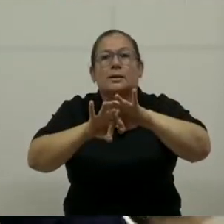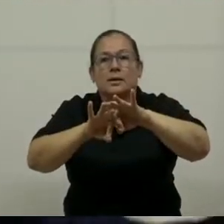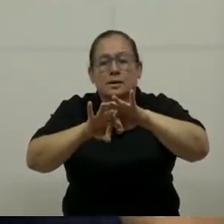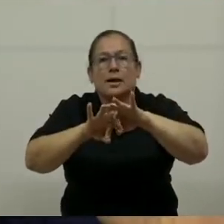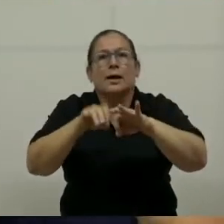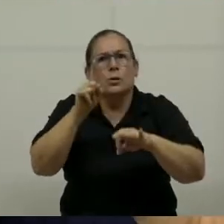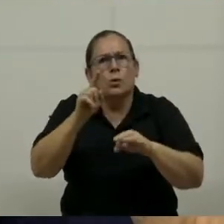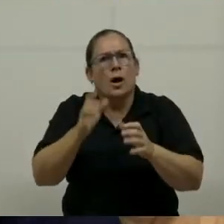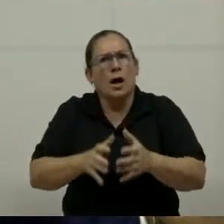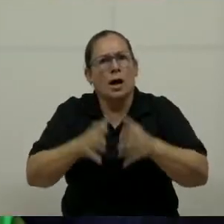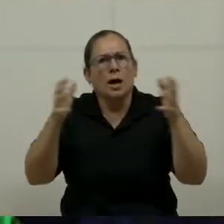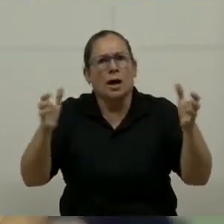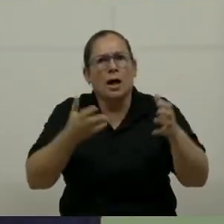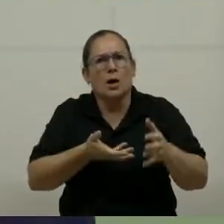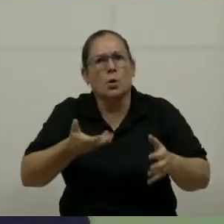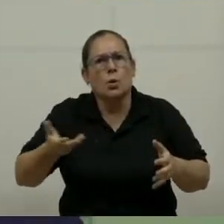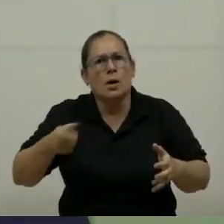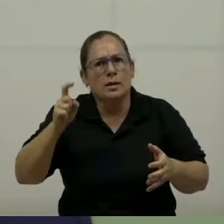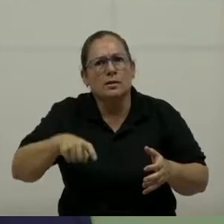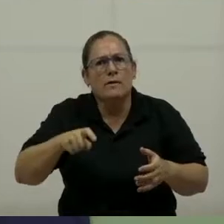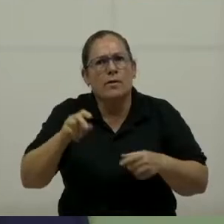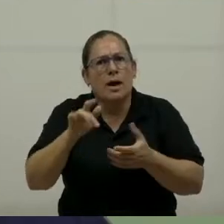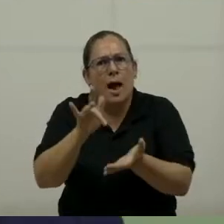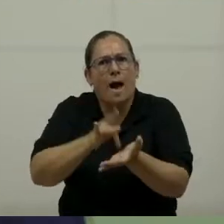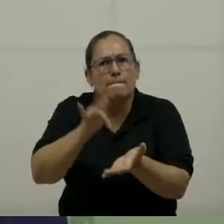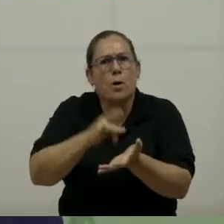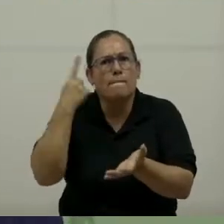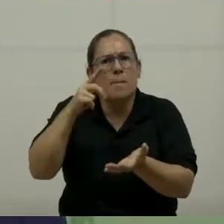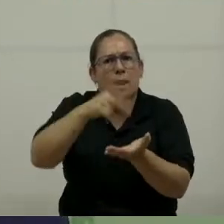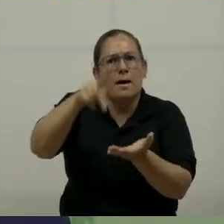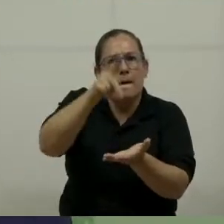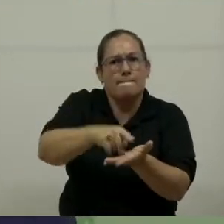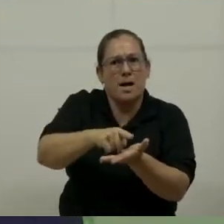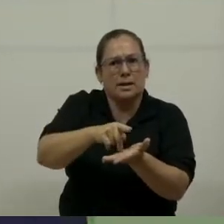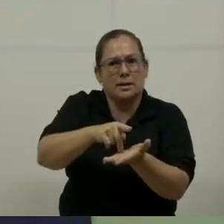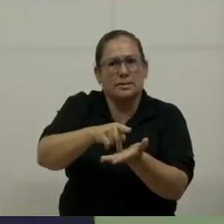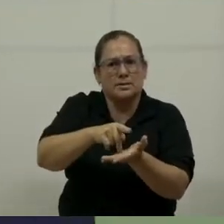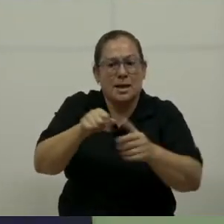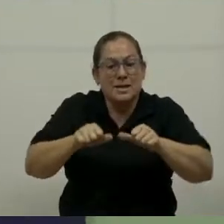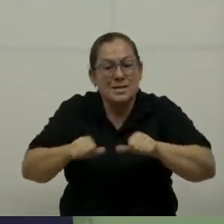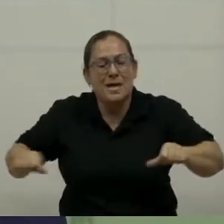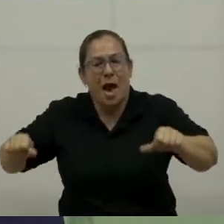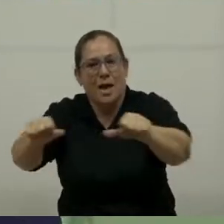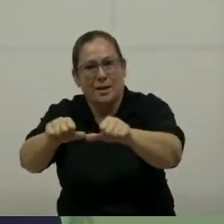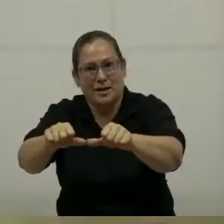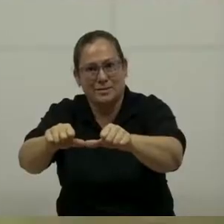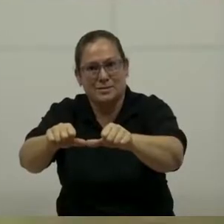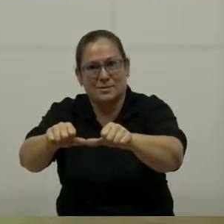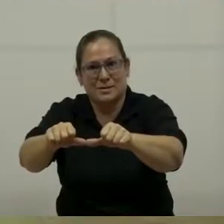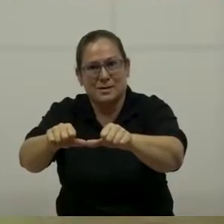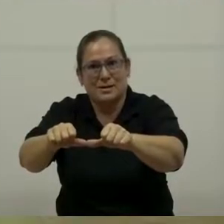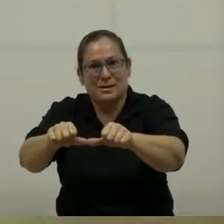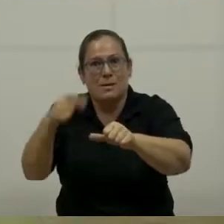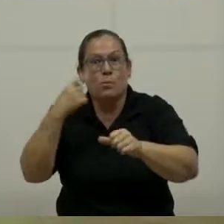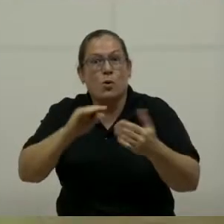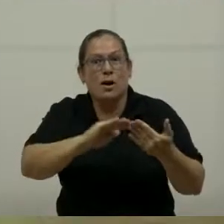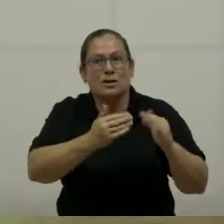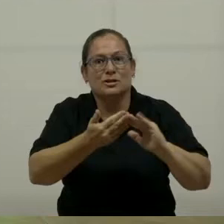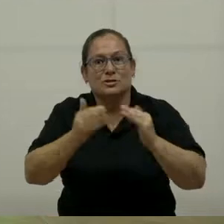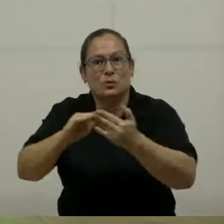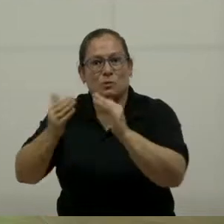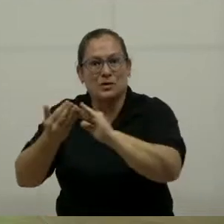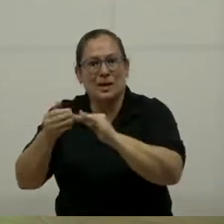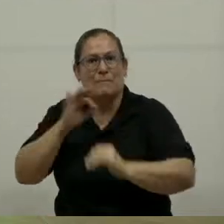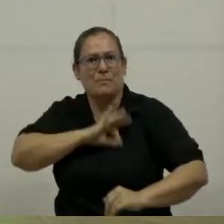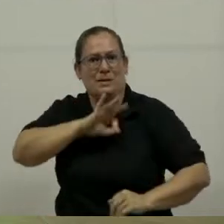grandes cosas que tenemos que impulsar. No solo a beneficio de los parques, sino de las áreas alrededor de los parques, las comunidades alrededor de los parques que